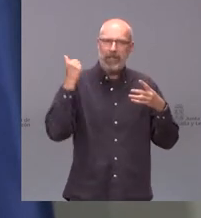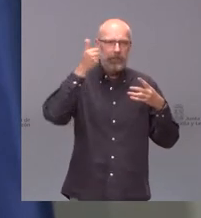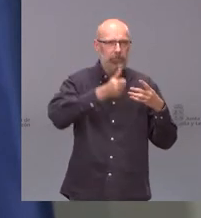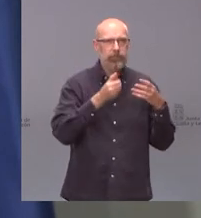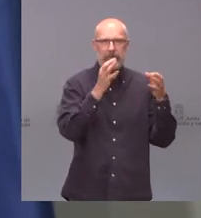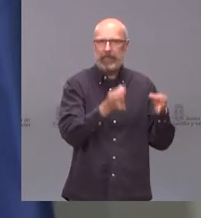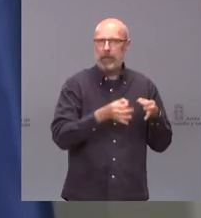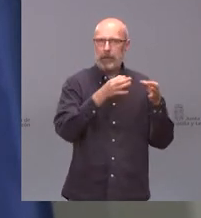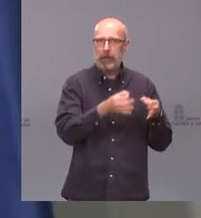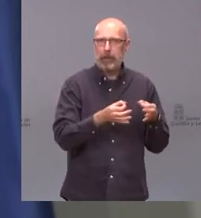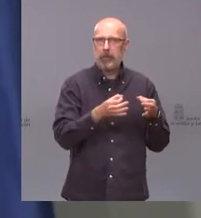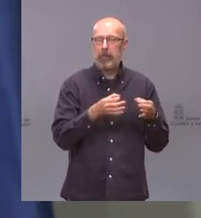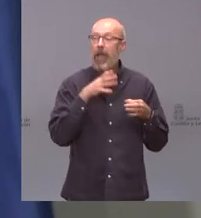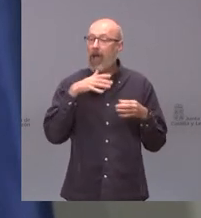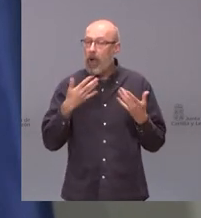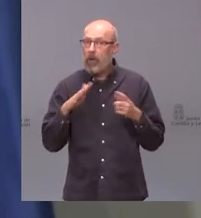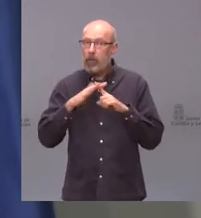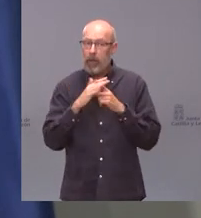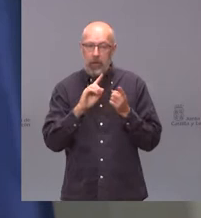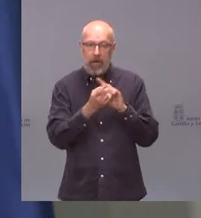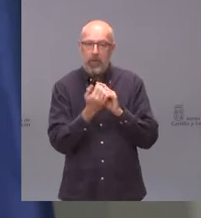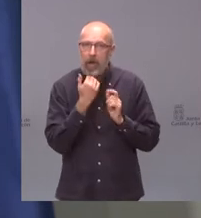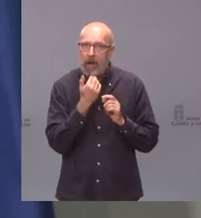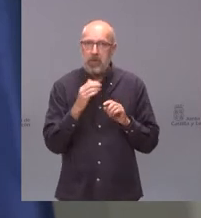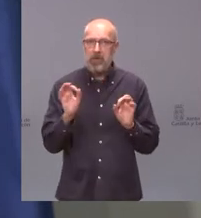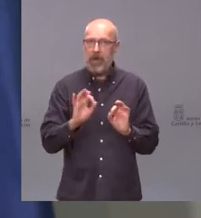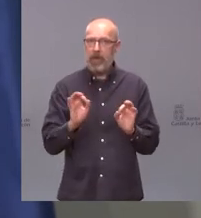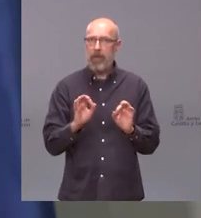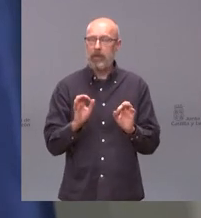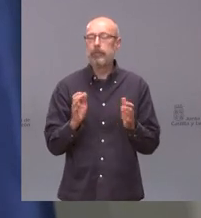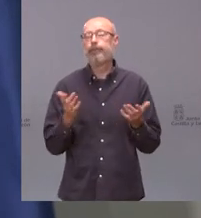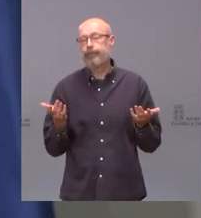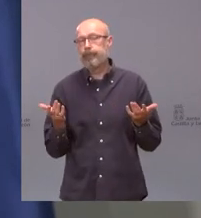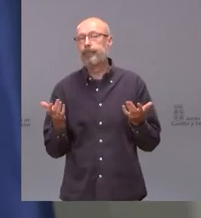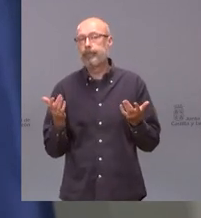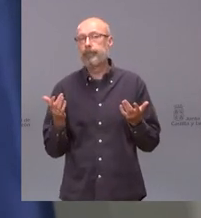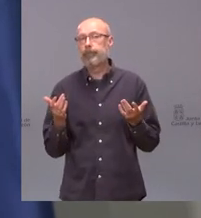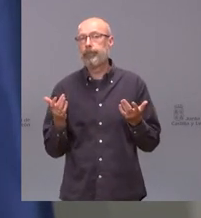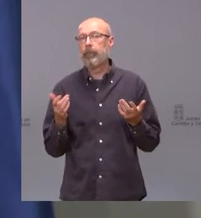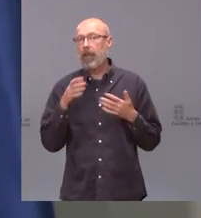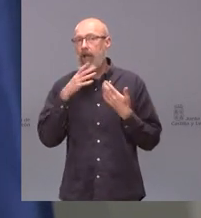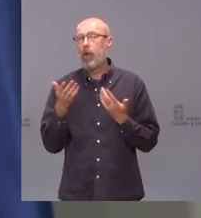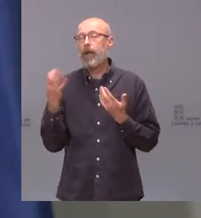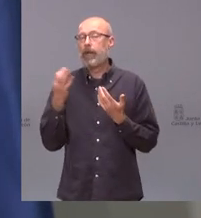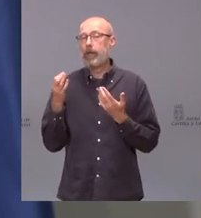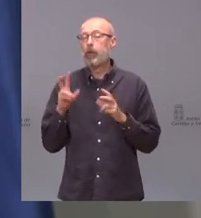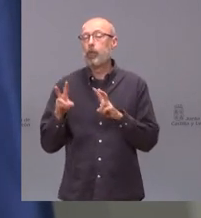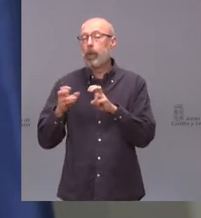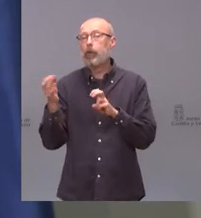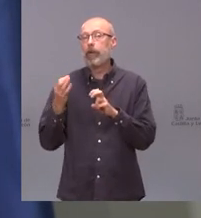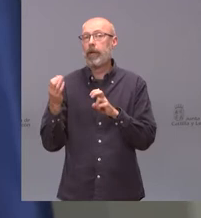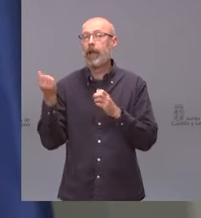yo no creo que haya cambiado nada esencial salvo eso sí la actitud del